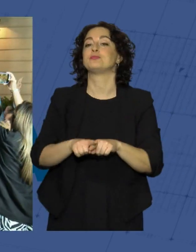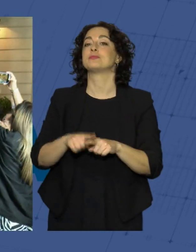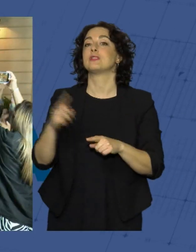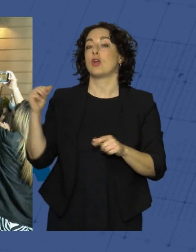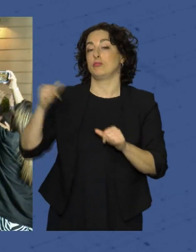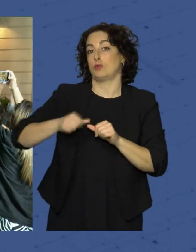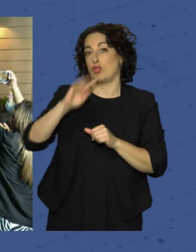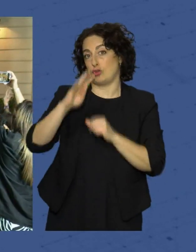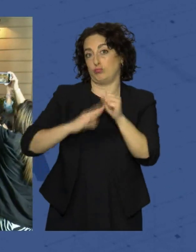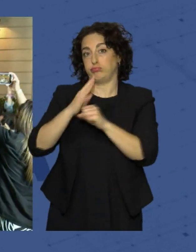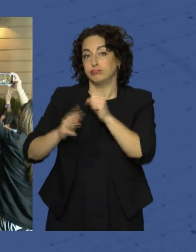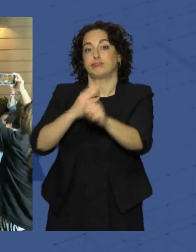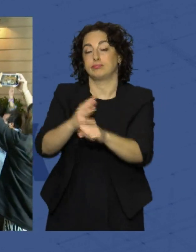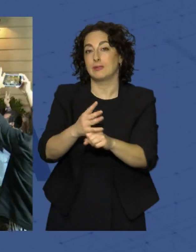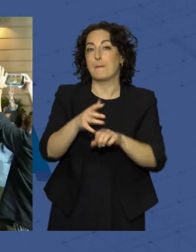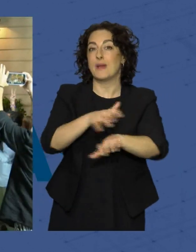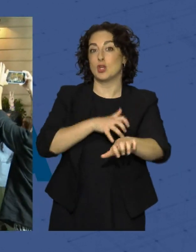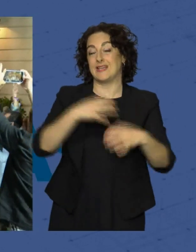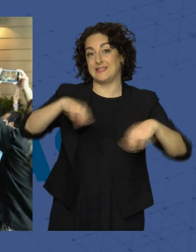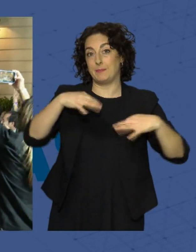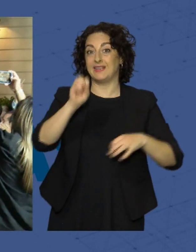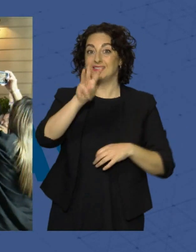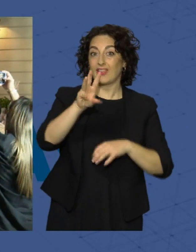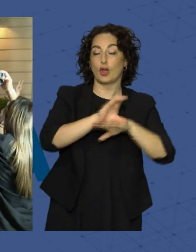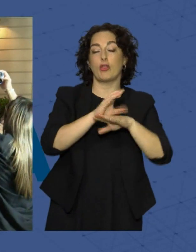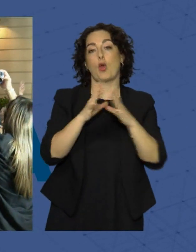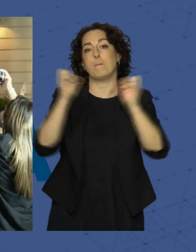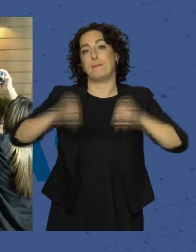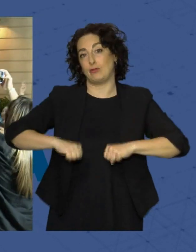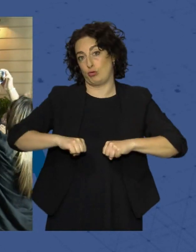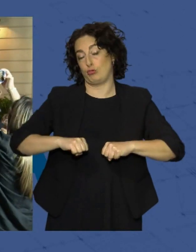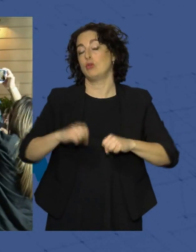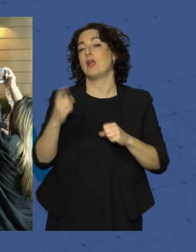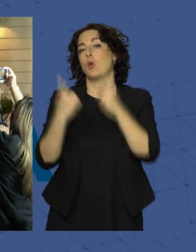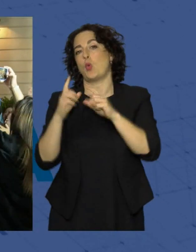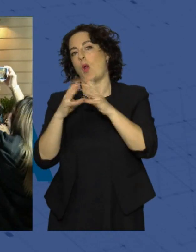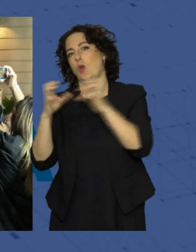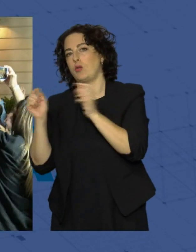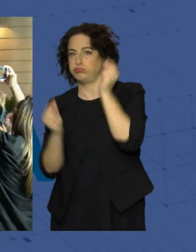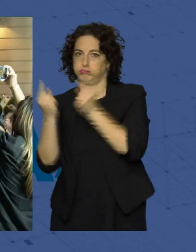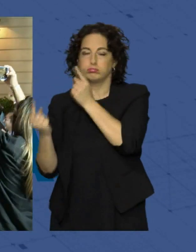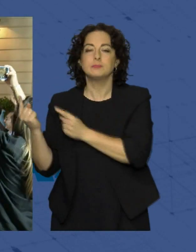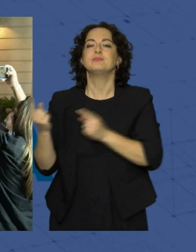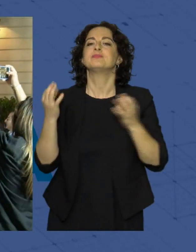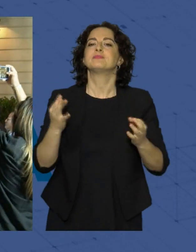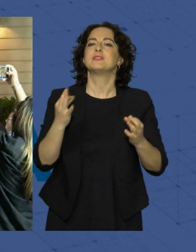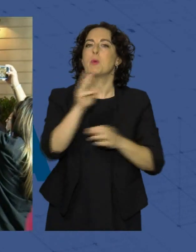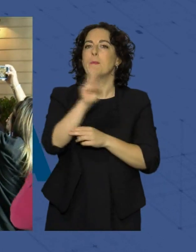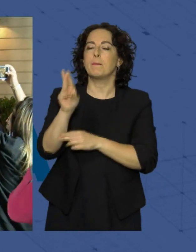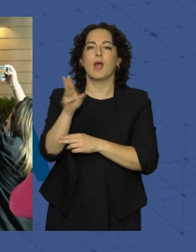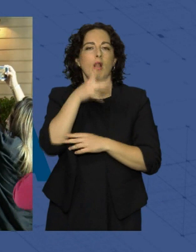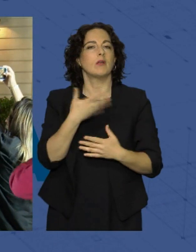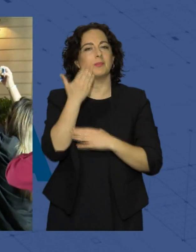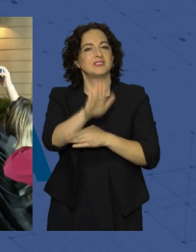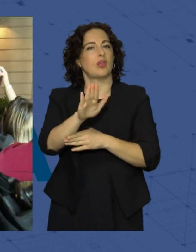en los que ha gobernado con mayoría simple de 13 concejales a través de pactos de investidura y acuerdos puntuales, el Partido Popular se ve de nuevo con representación suficiente